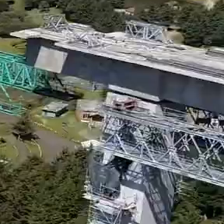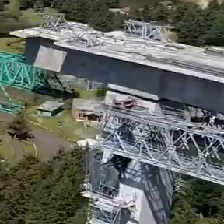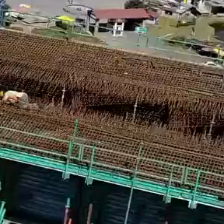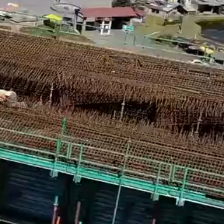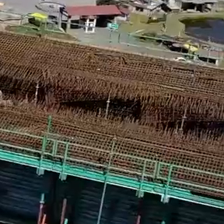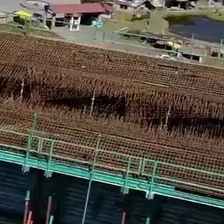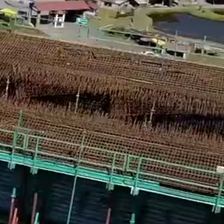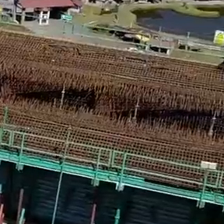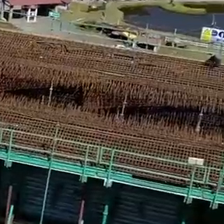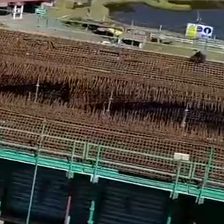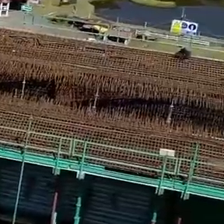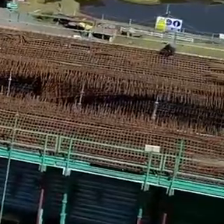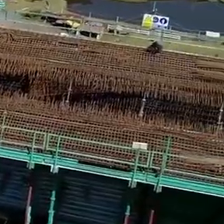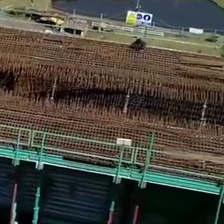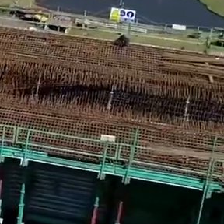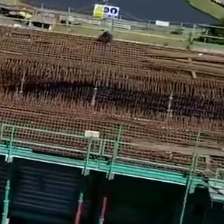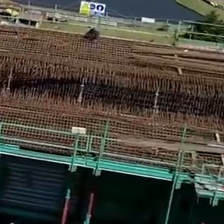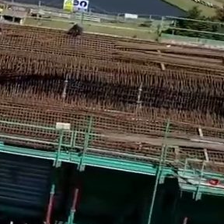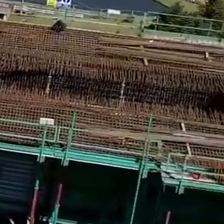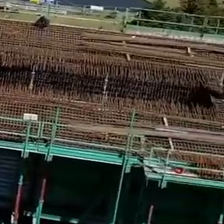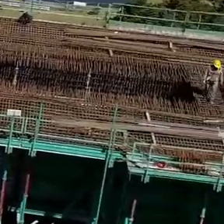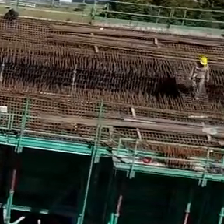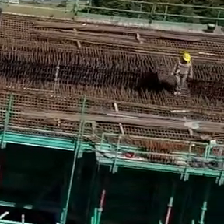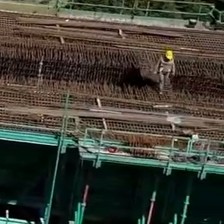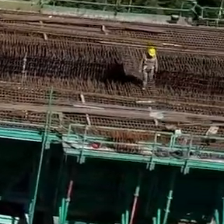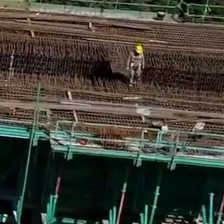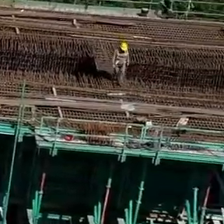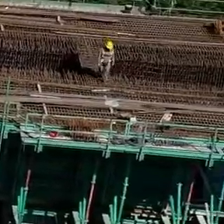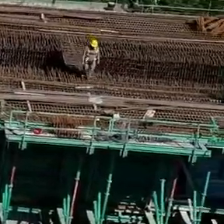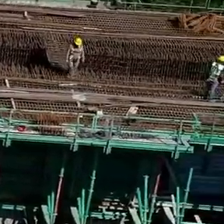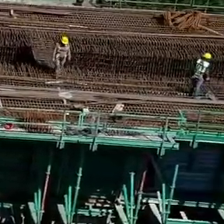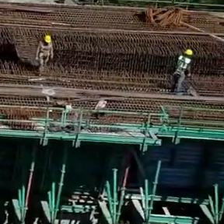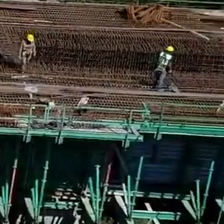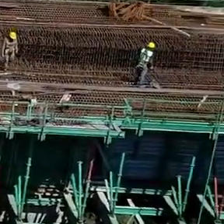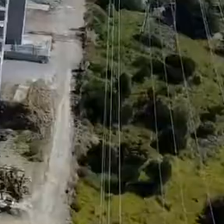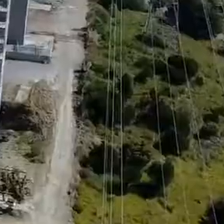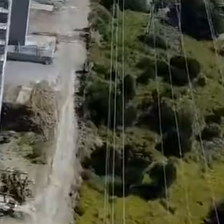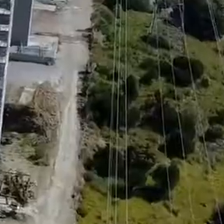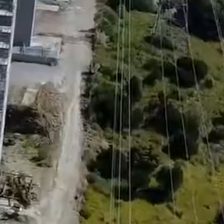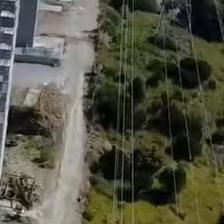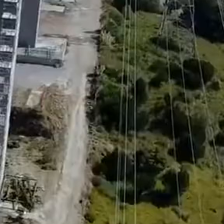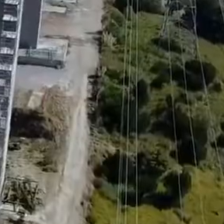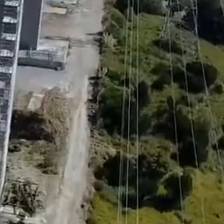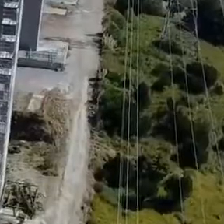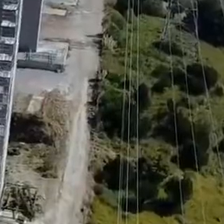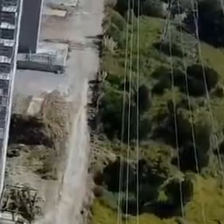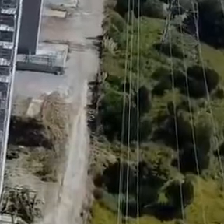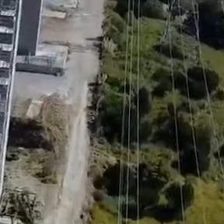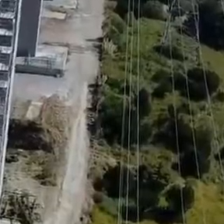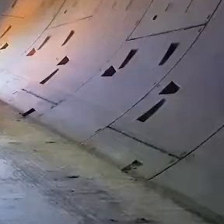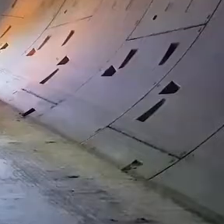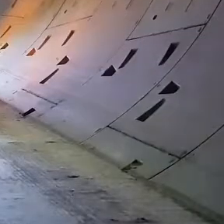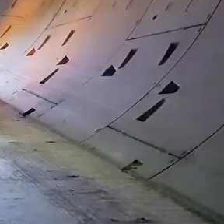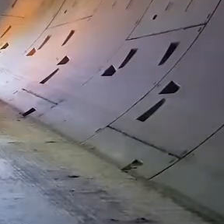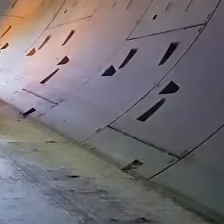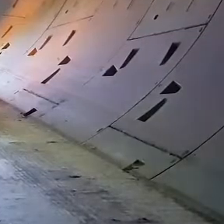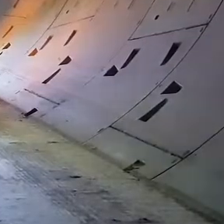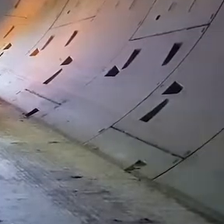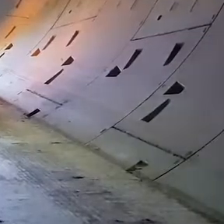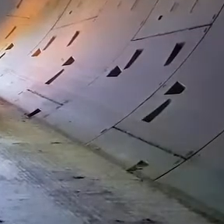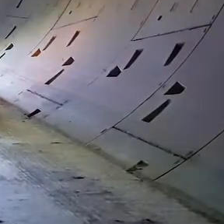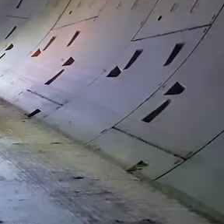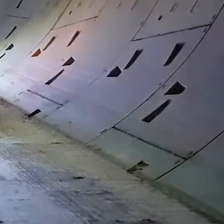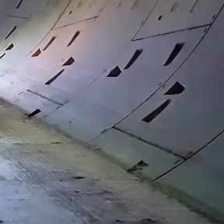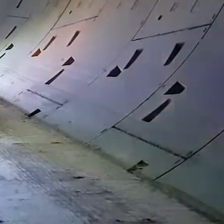colocación del acero de refuerzo en el penúltimo claro de este viaducto, con lo que se cerrará el tramo 1. Vía e